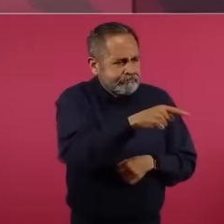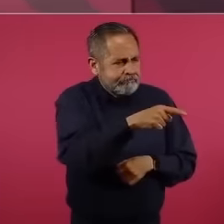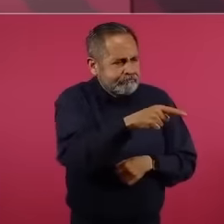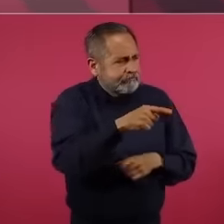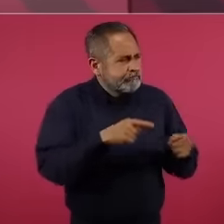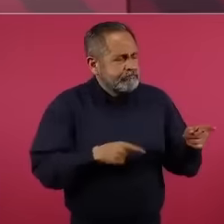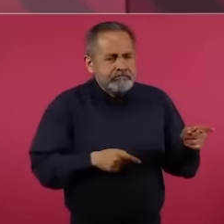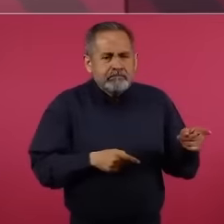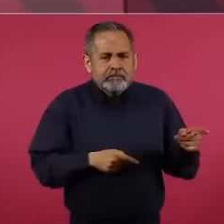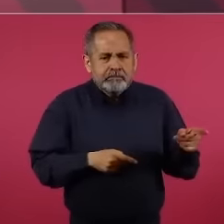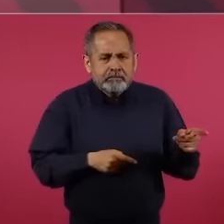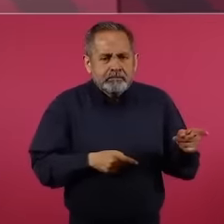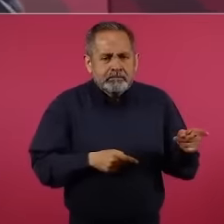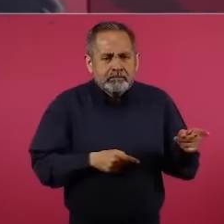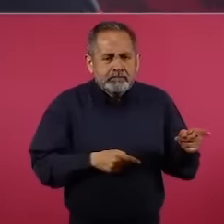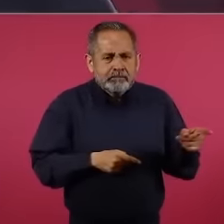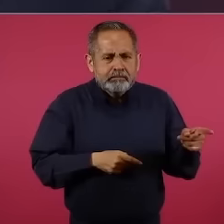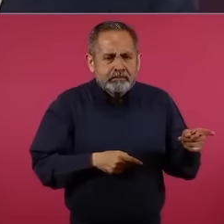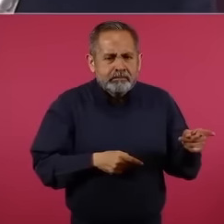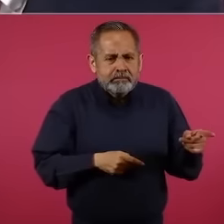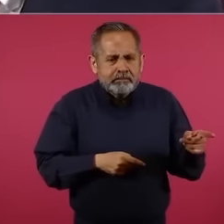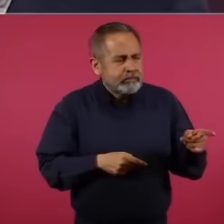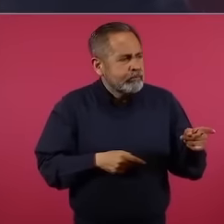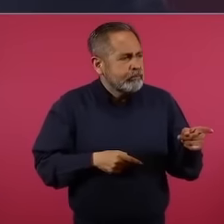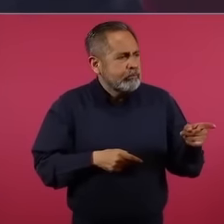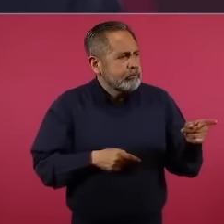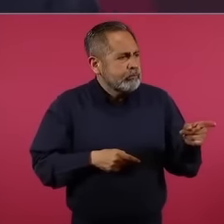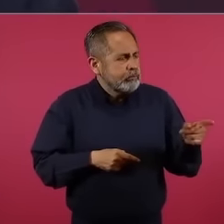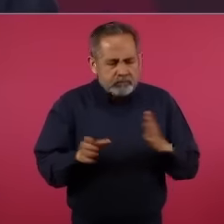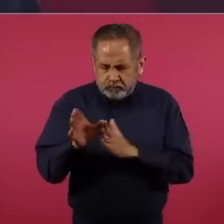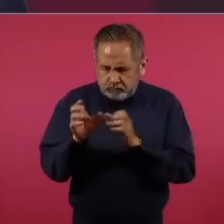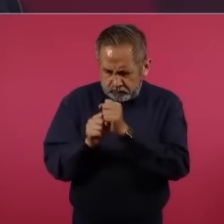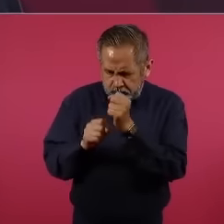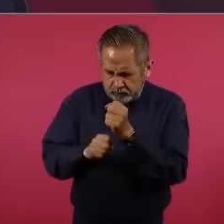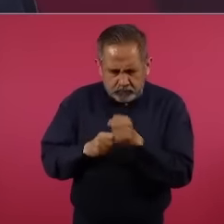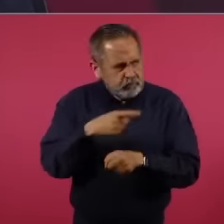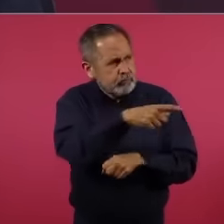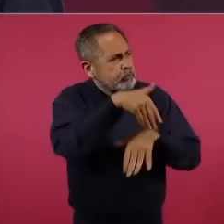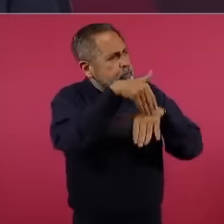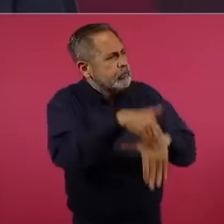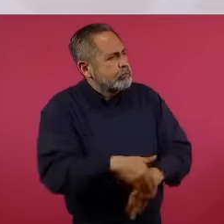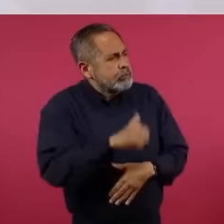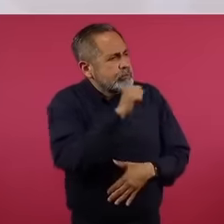no someterse a lo que establece la Constitución?